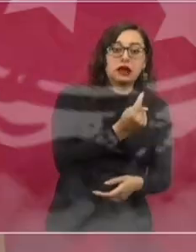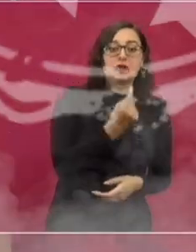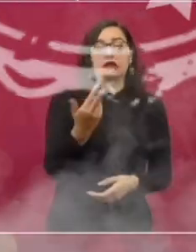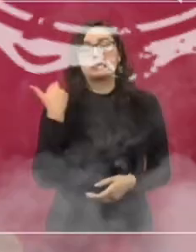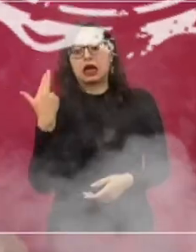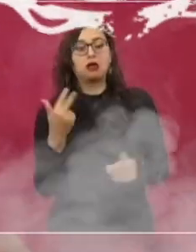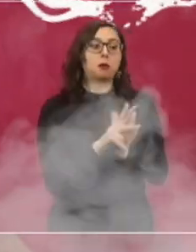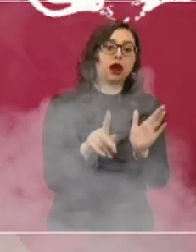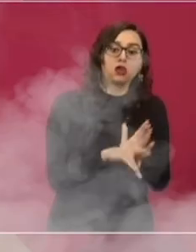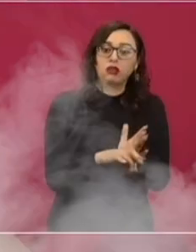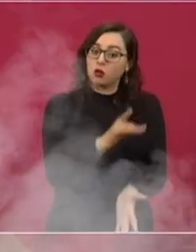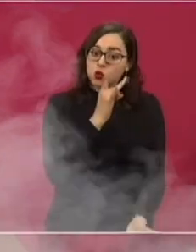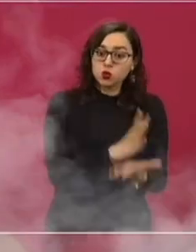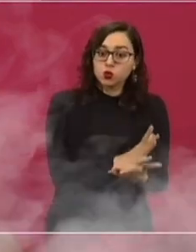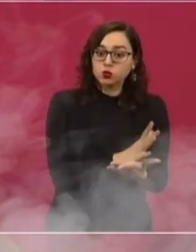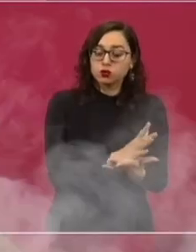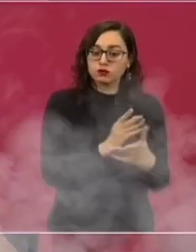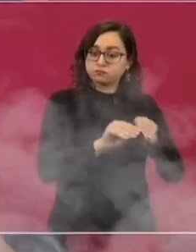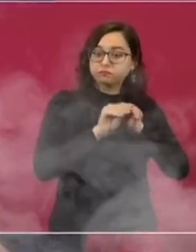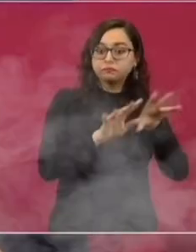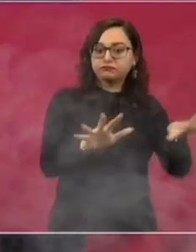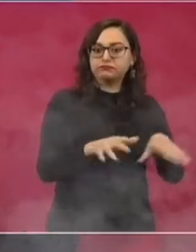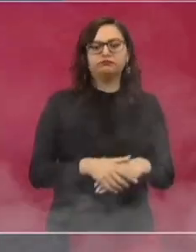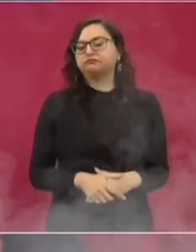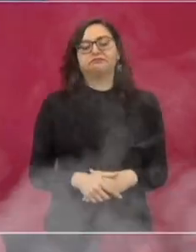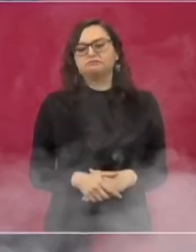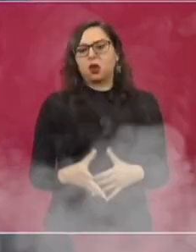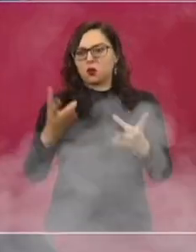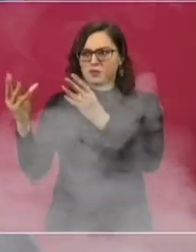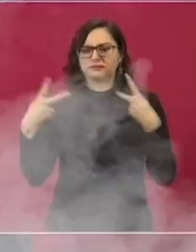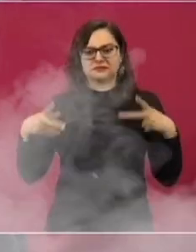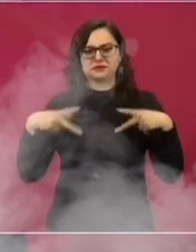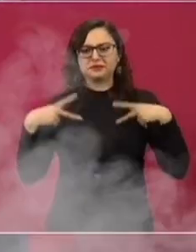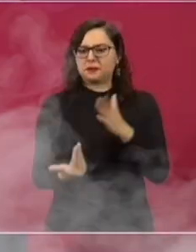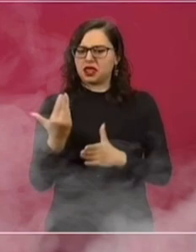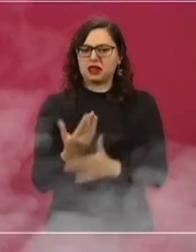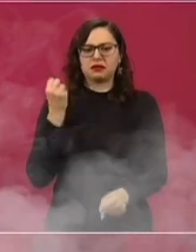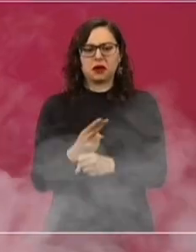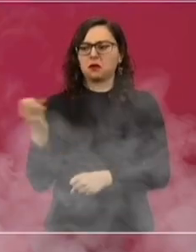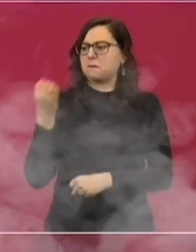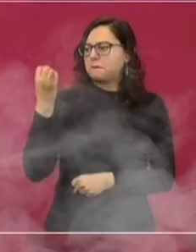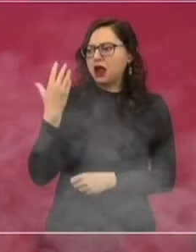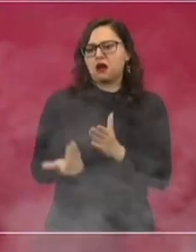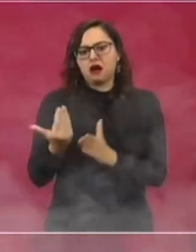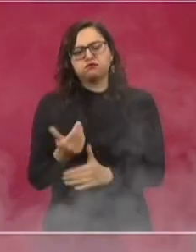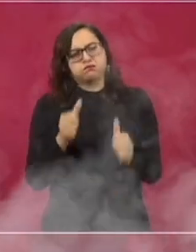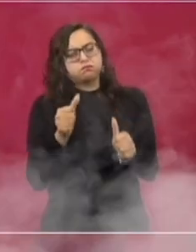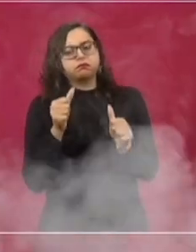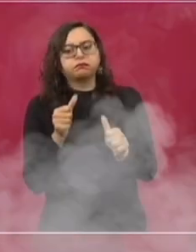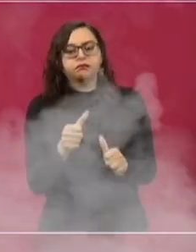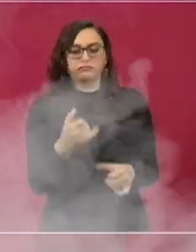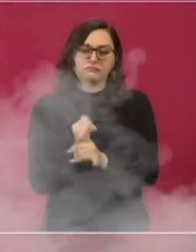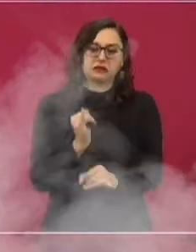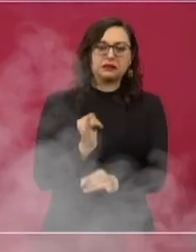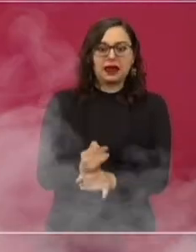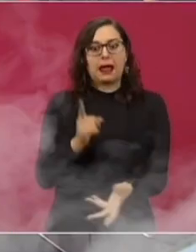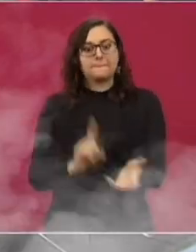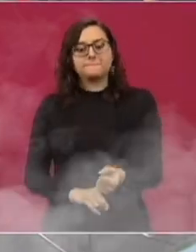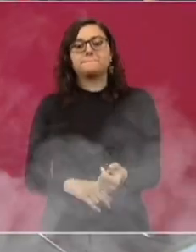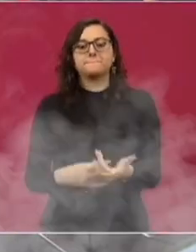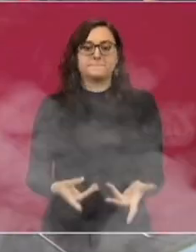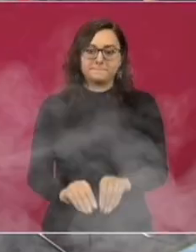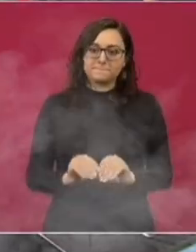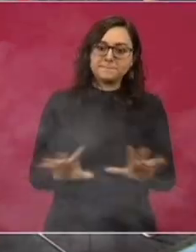Hay mucha gente que ve temprano la mañanera, de manera directa. Y ahora que están las redes,